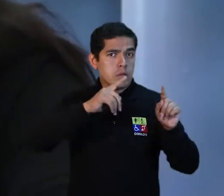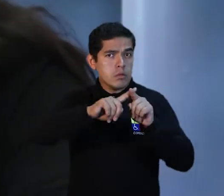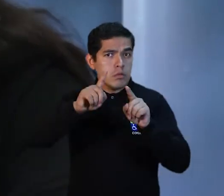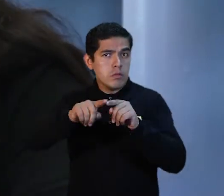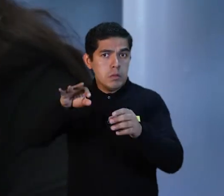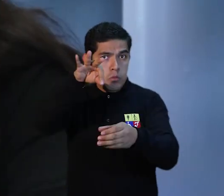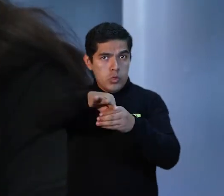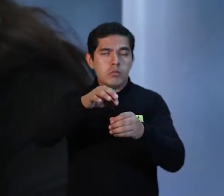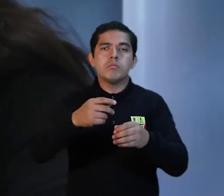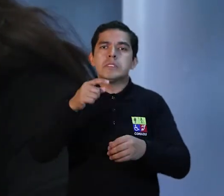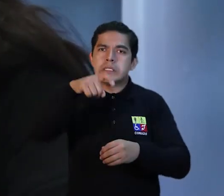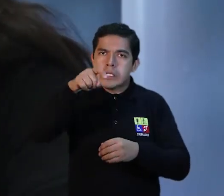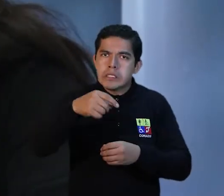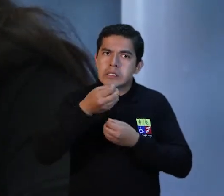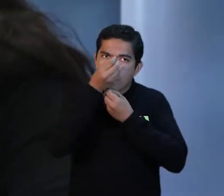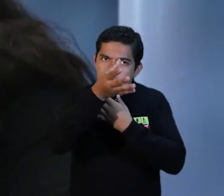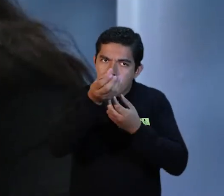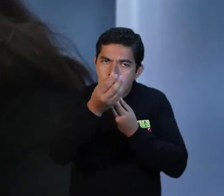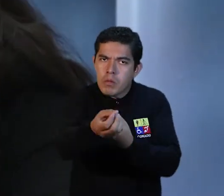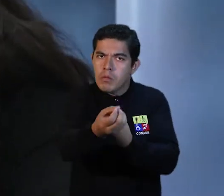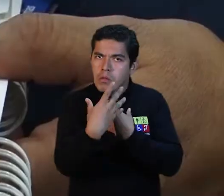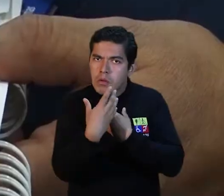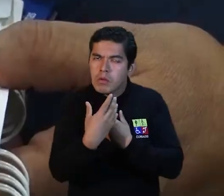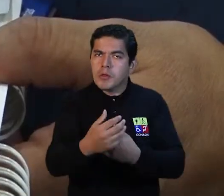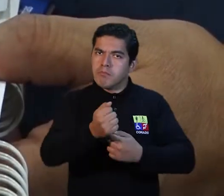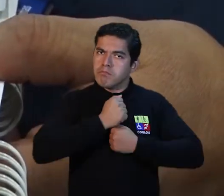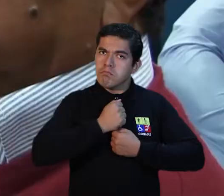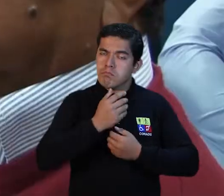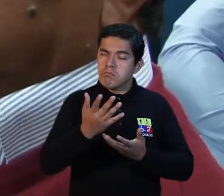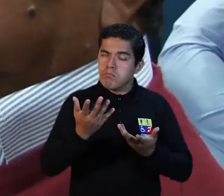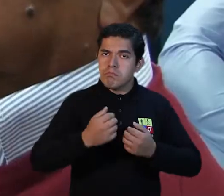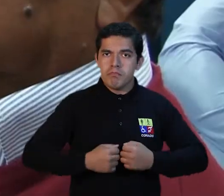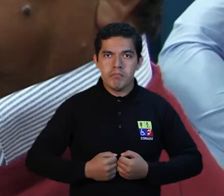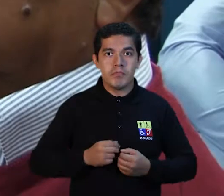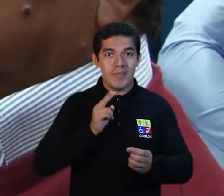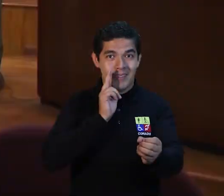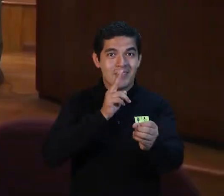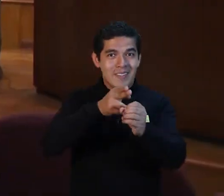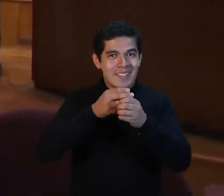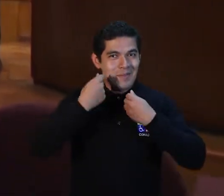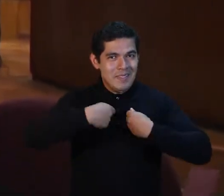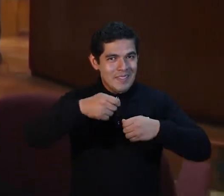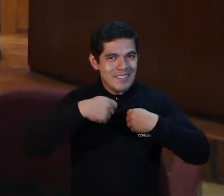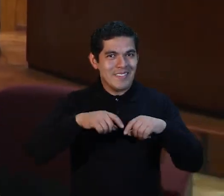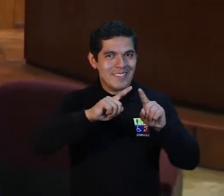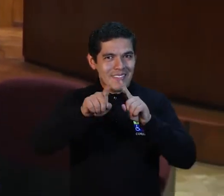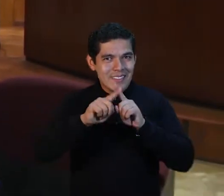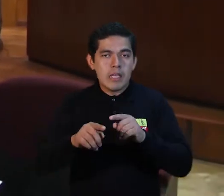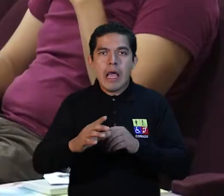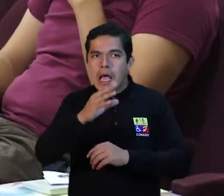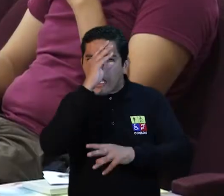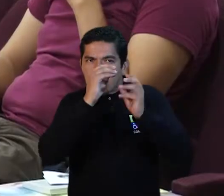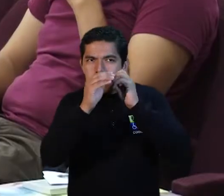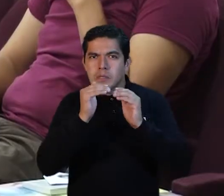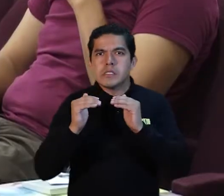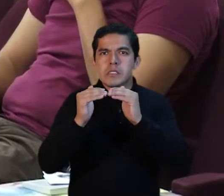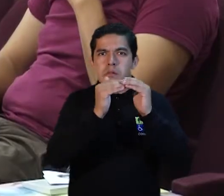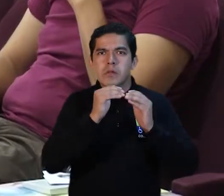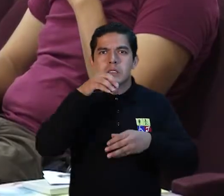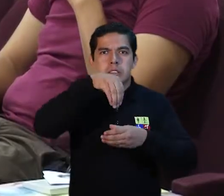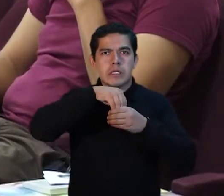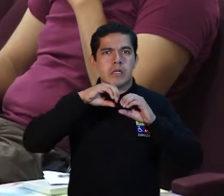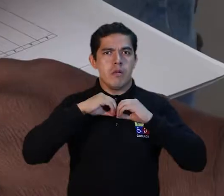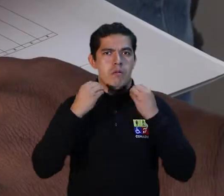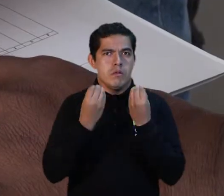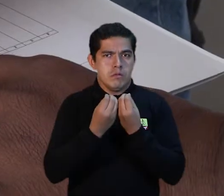electoral deban conocer, deban informarse y empoderarse. Los asistentes participaron de talleres, donde conocieron sobre democracia interna de las